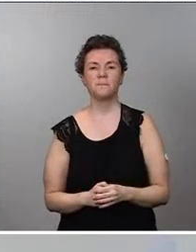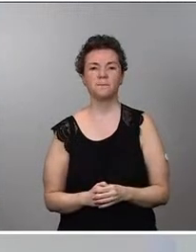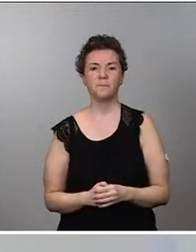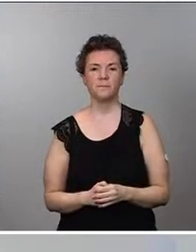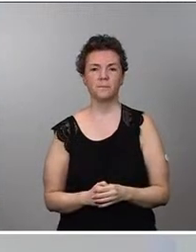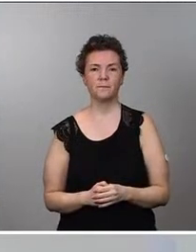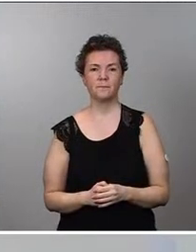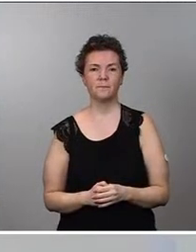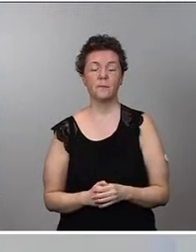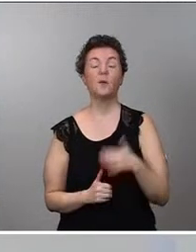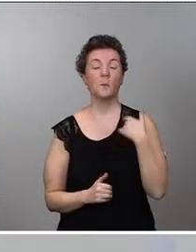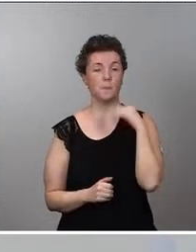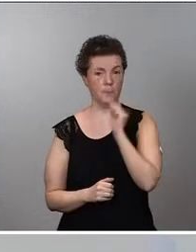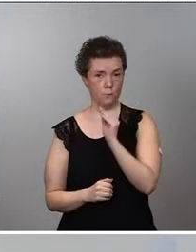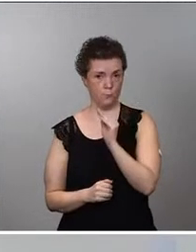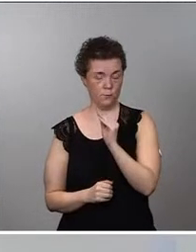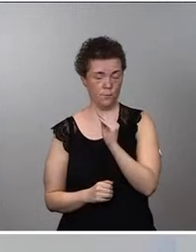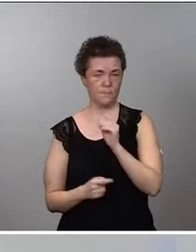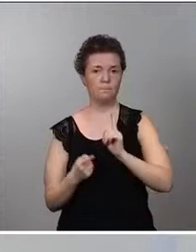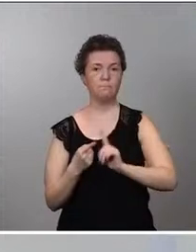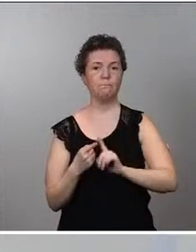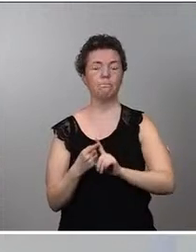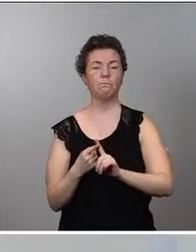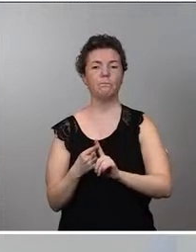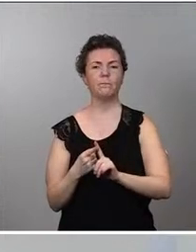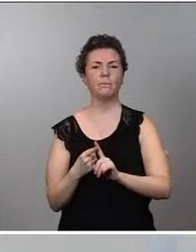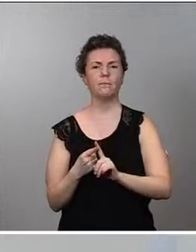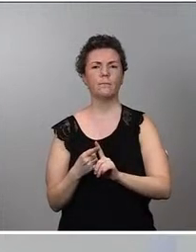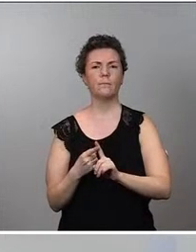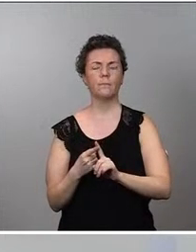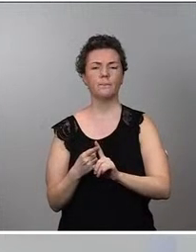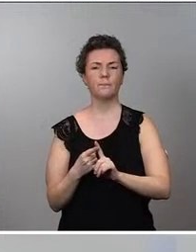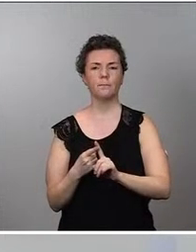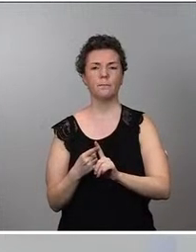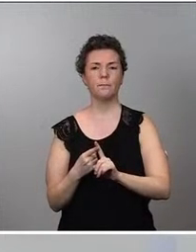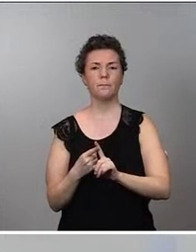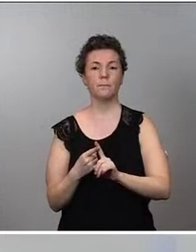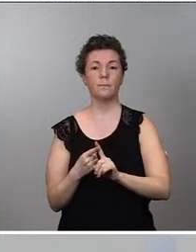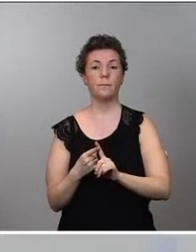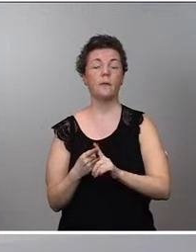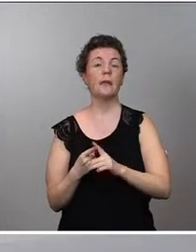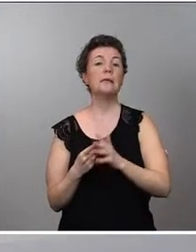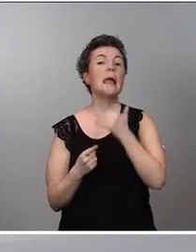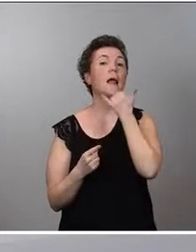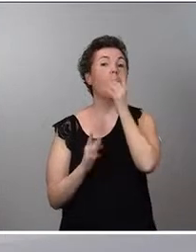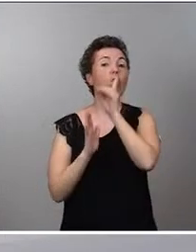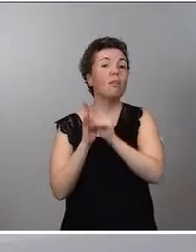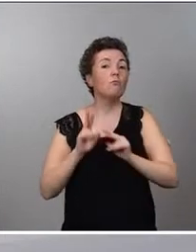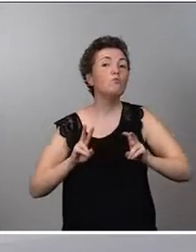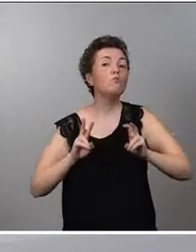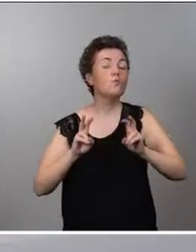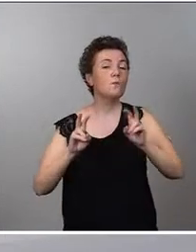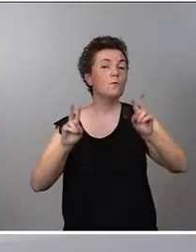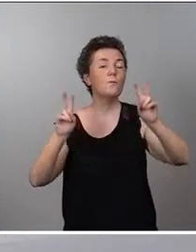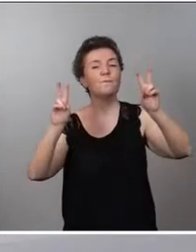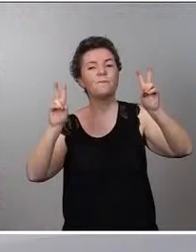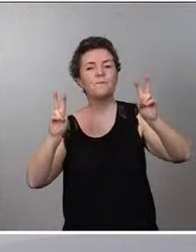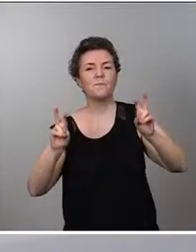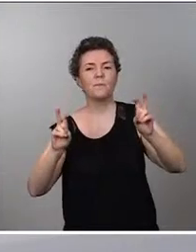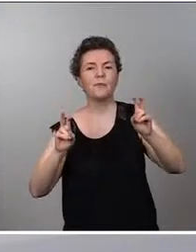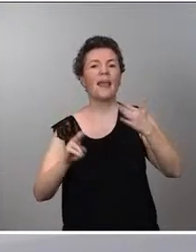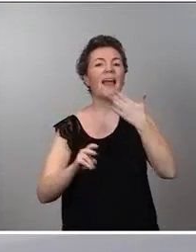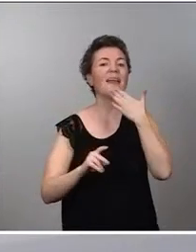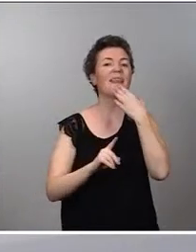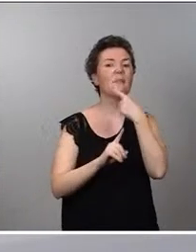Preguntas. La primera era con, si tienen algún dato nuevo, acerca de la edad media